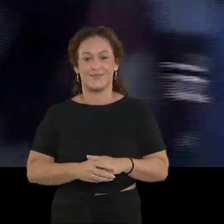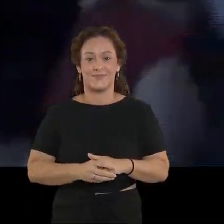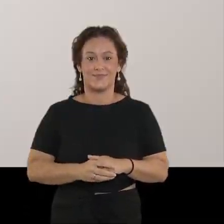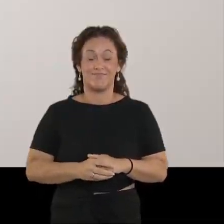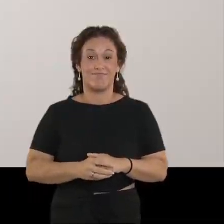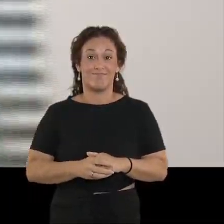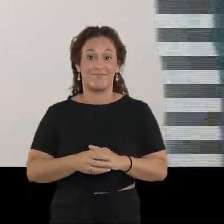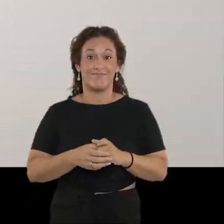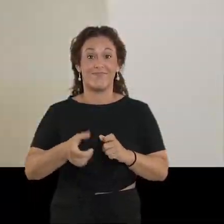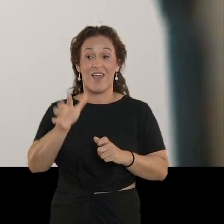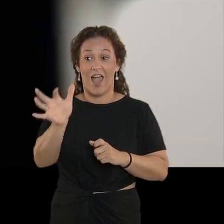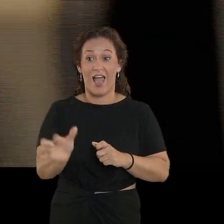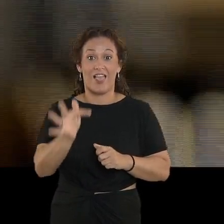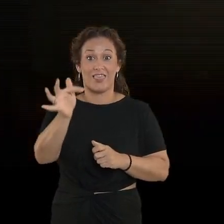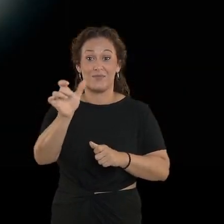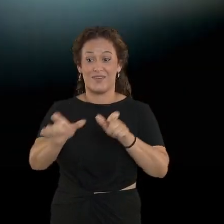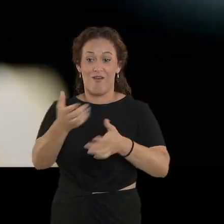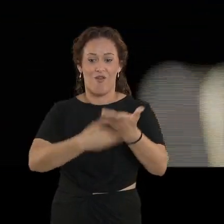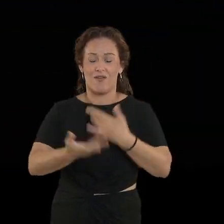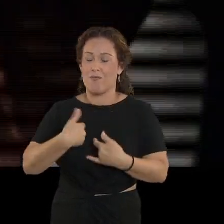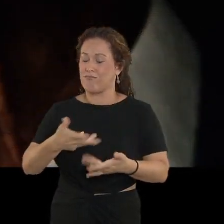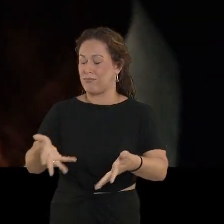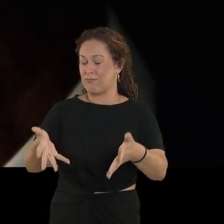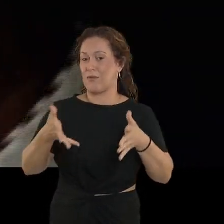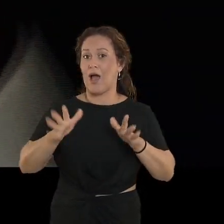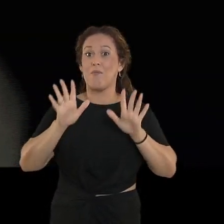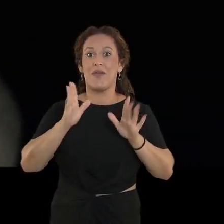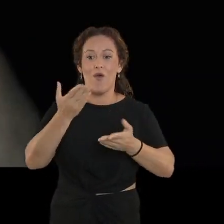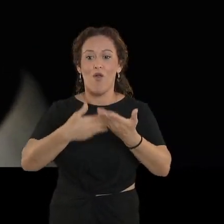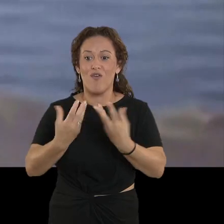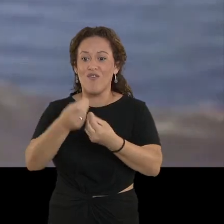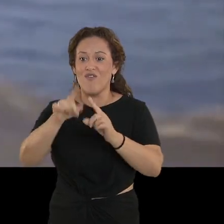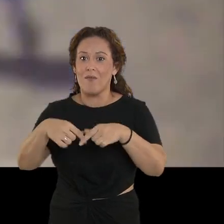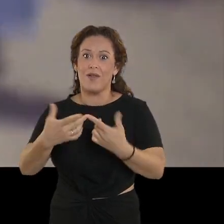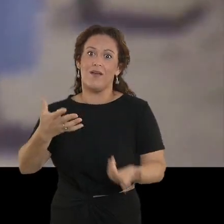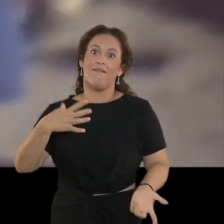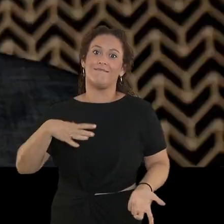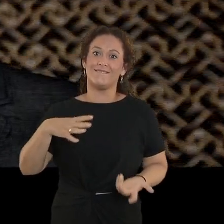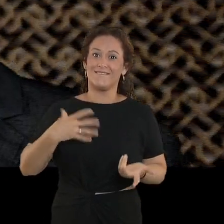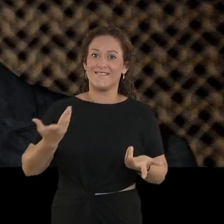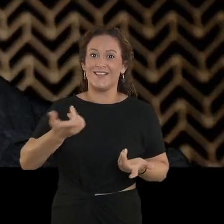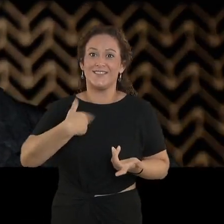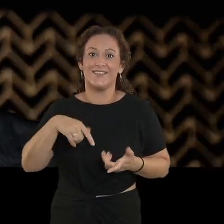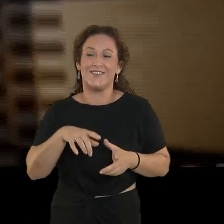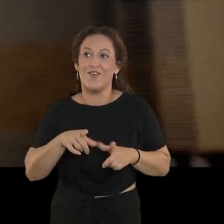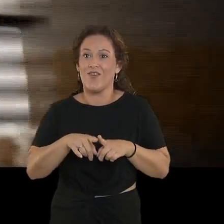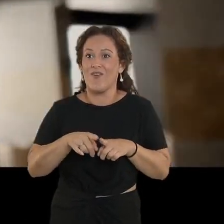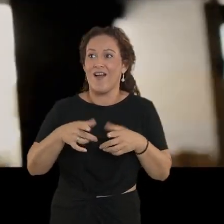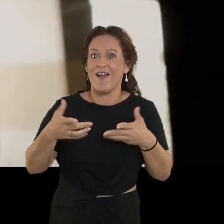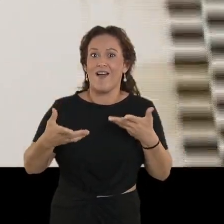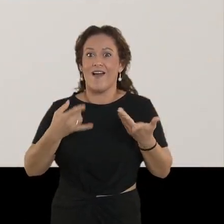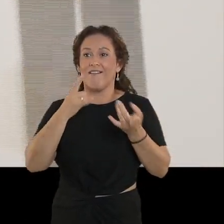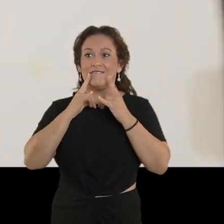hacia atrás. Las colaboraciones nos encantan. ¿Pero una con la familia? Por favor, nos hemos quedado